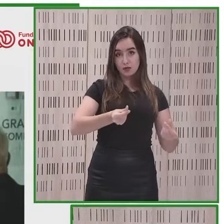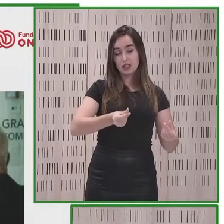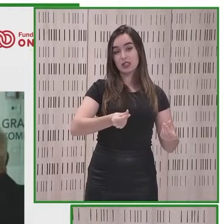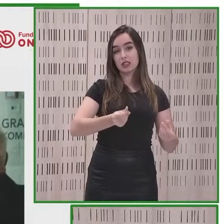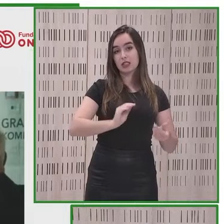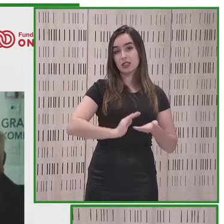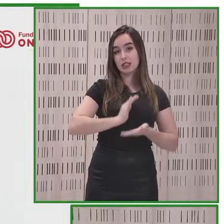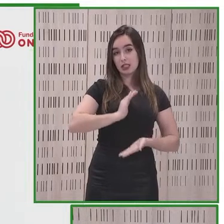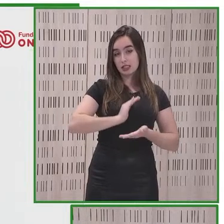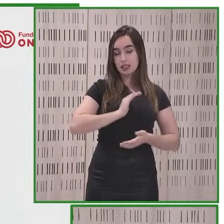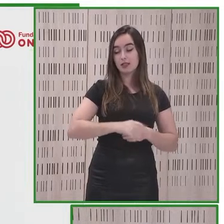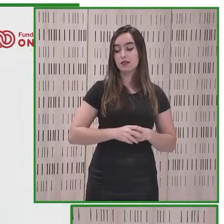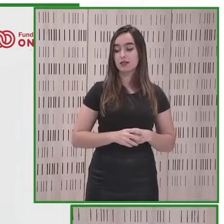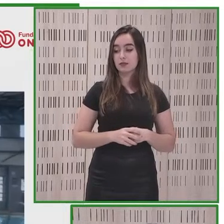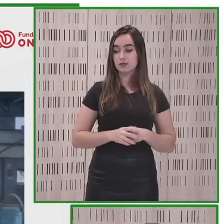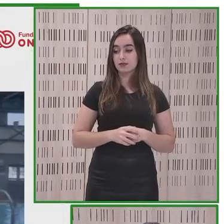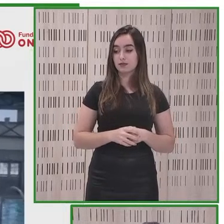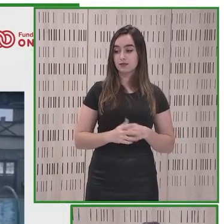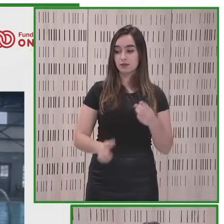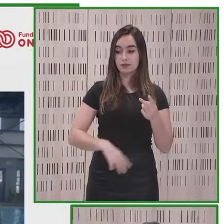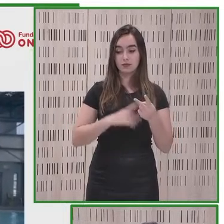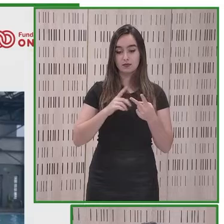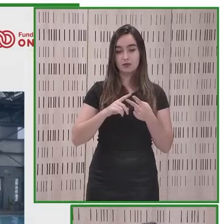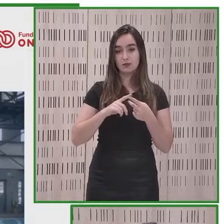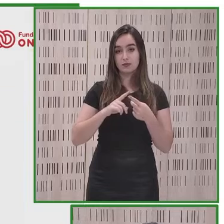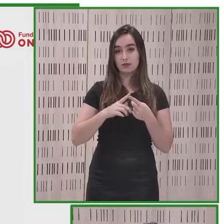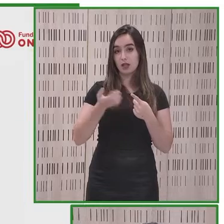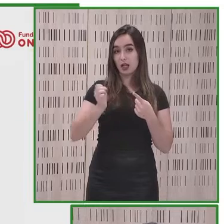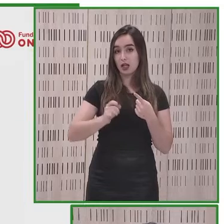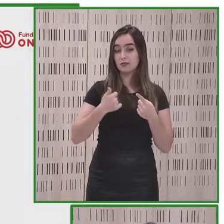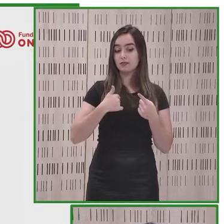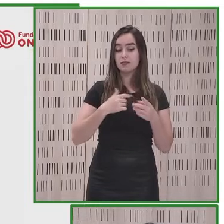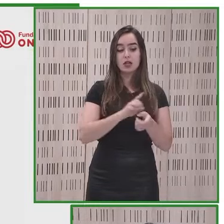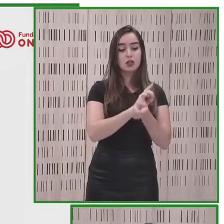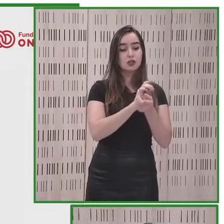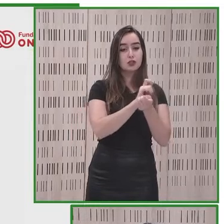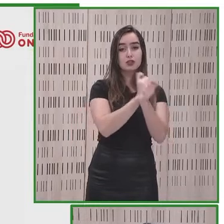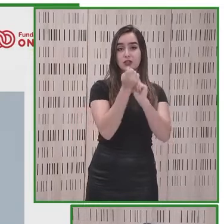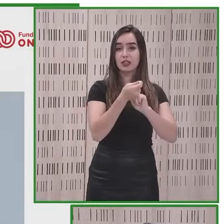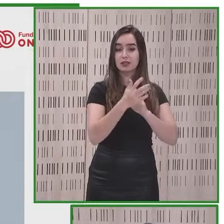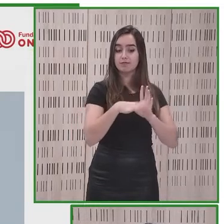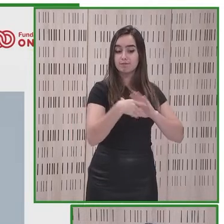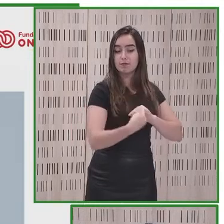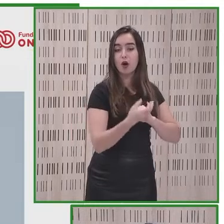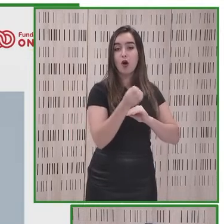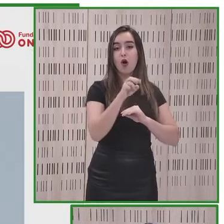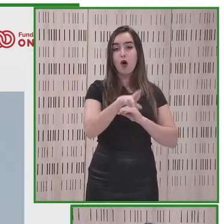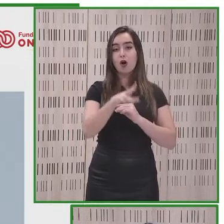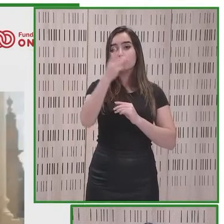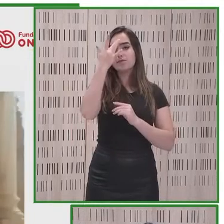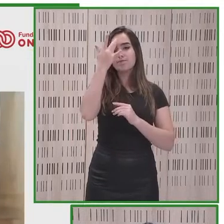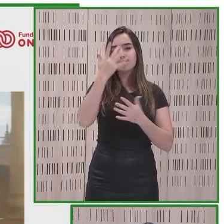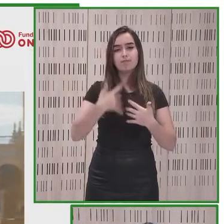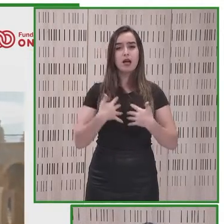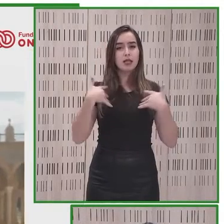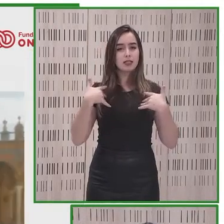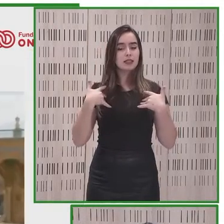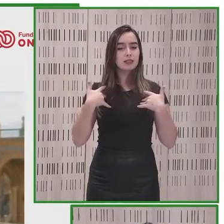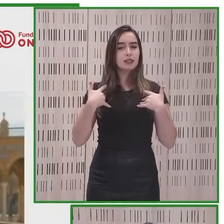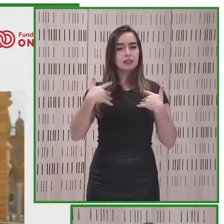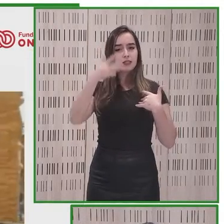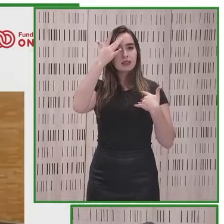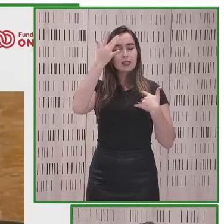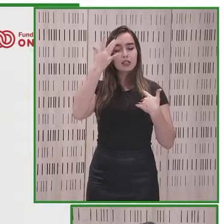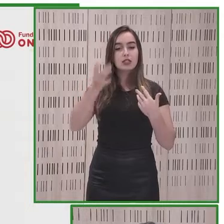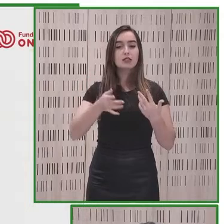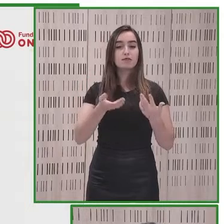entre ellas se encuentran la capacidad de adaptación al cambio o la inteligencia emocional esto mismo ocurre cuando se